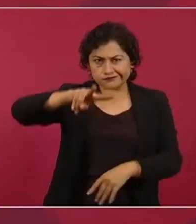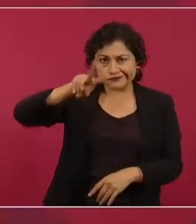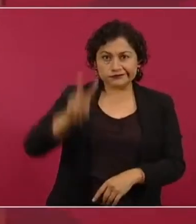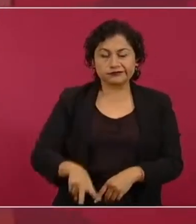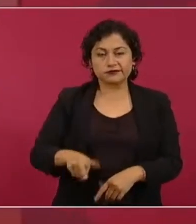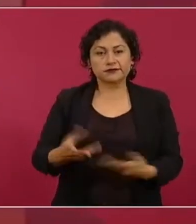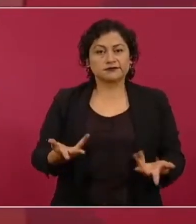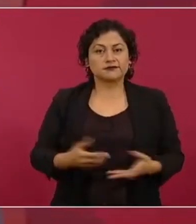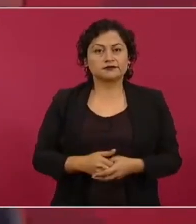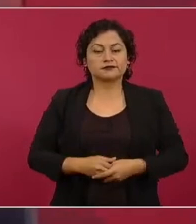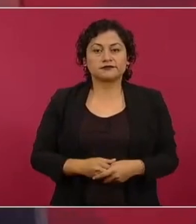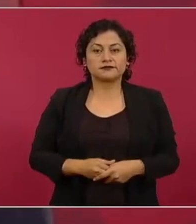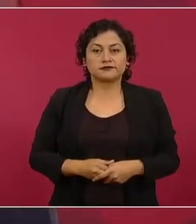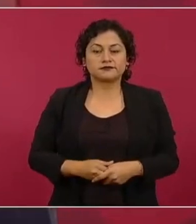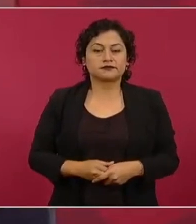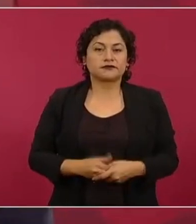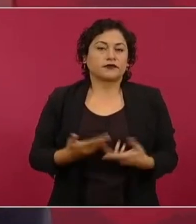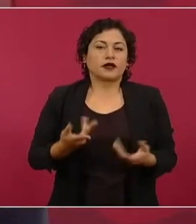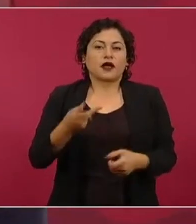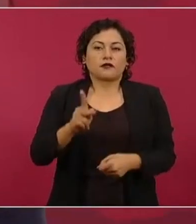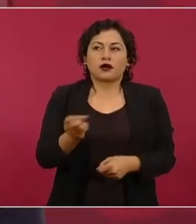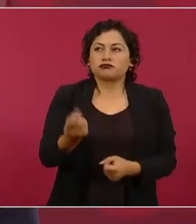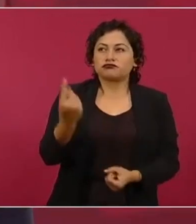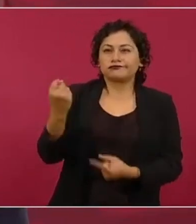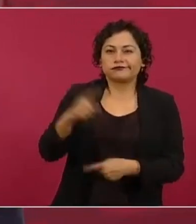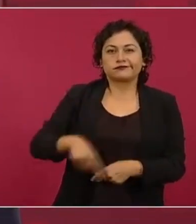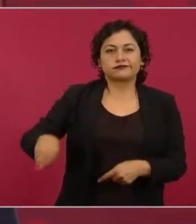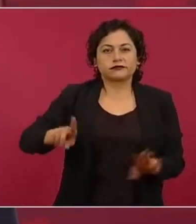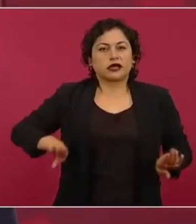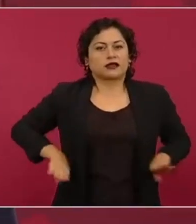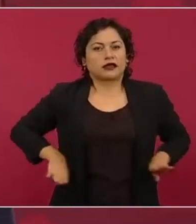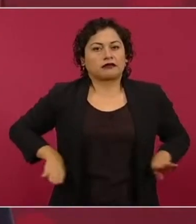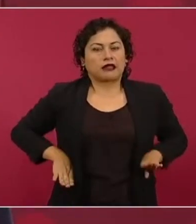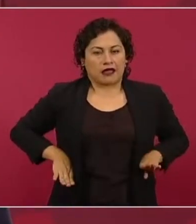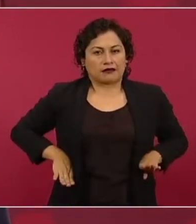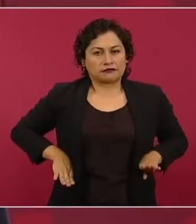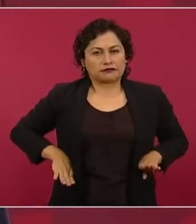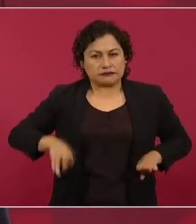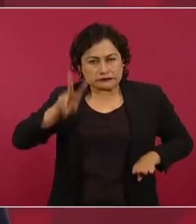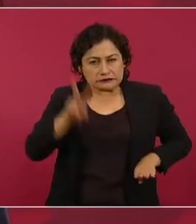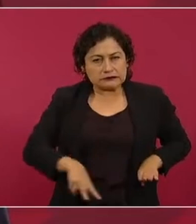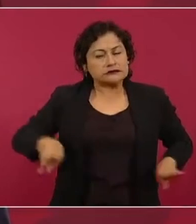No autoritario, disfrazado de demócrata.